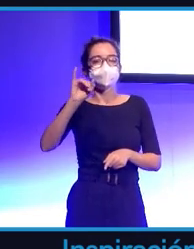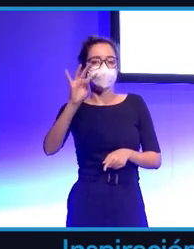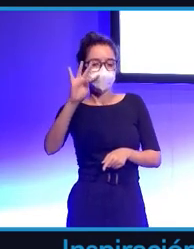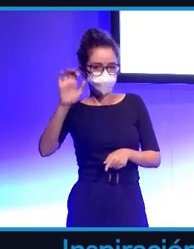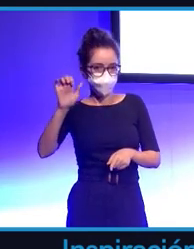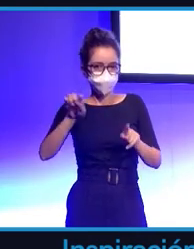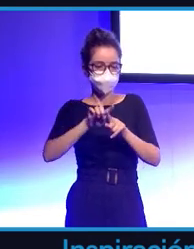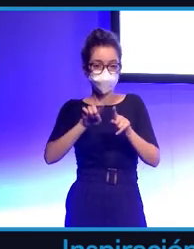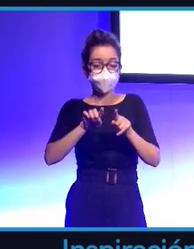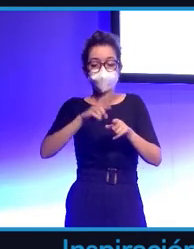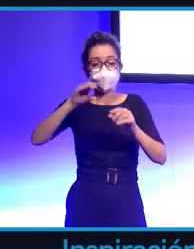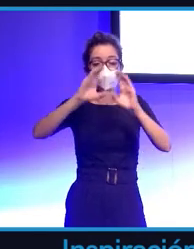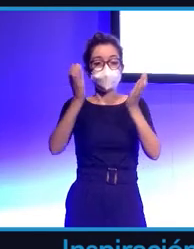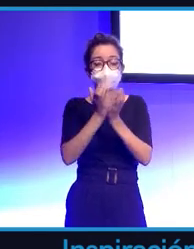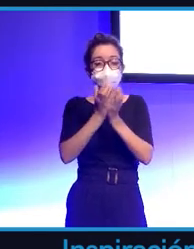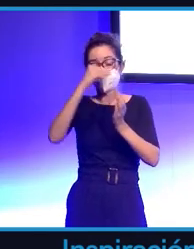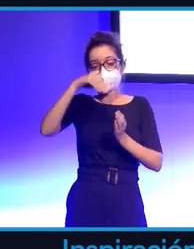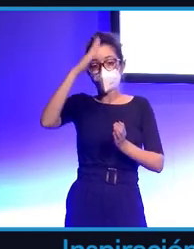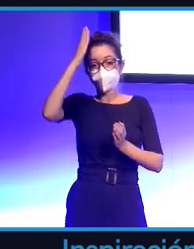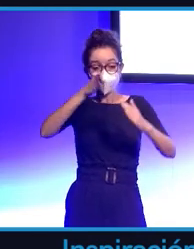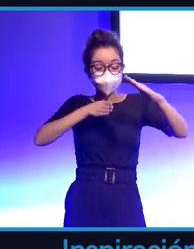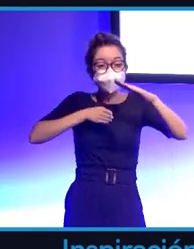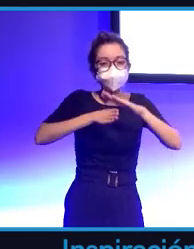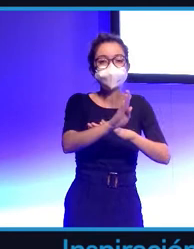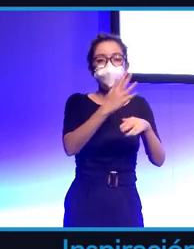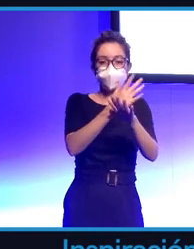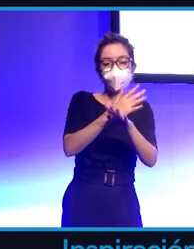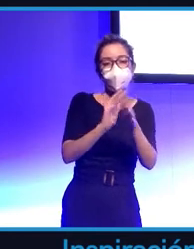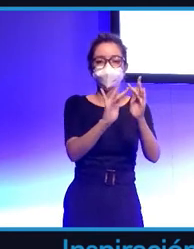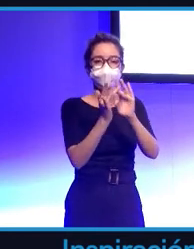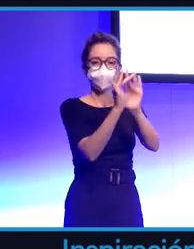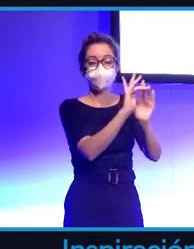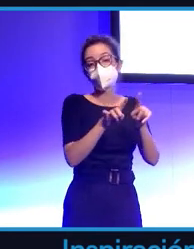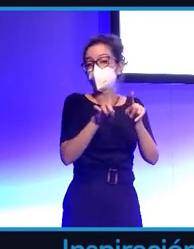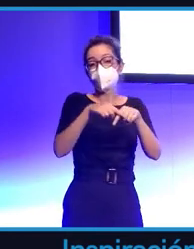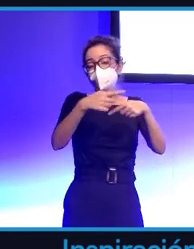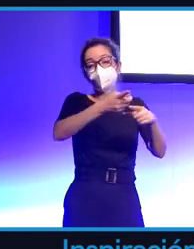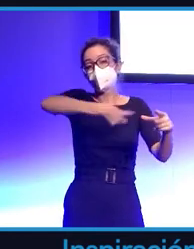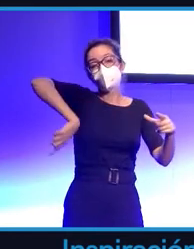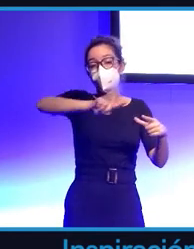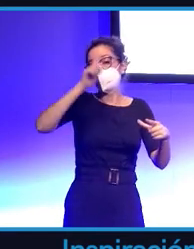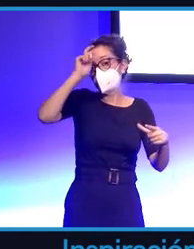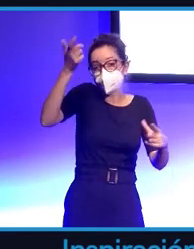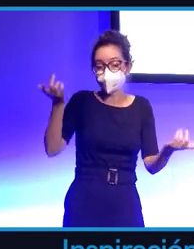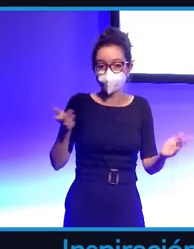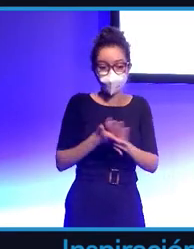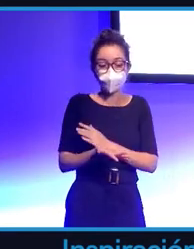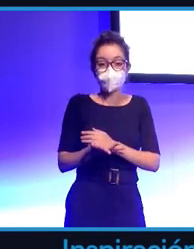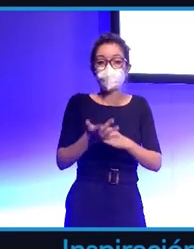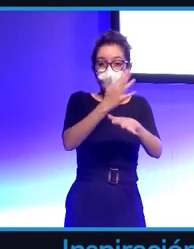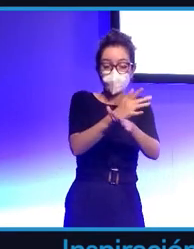los chavales, entran, pero no solo juegan, interactúan entre ellos. Es como la nueva plaza del pueblo, donde salen a jugar,